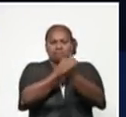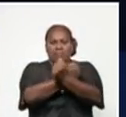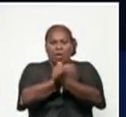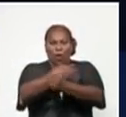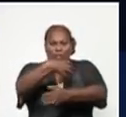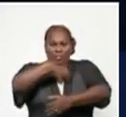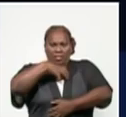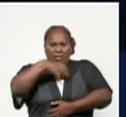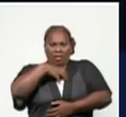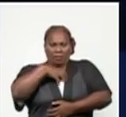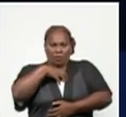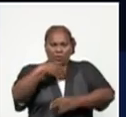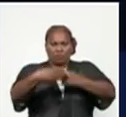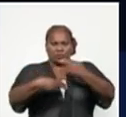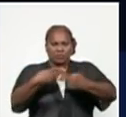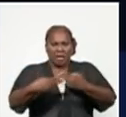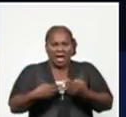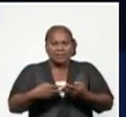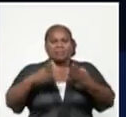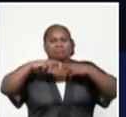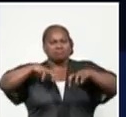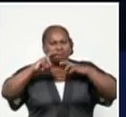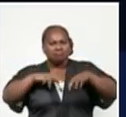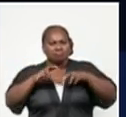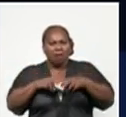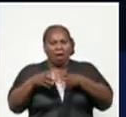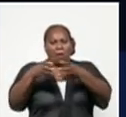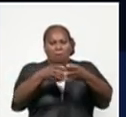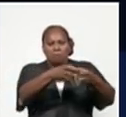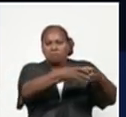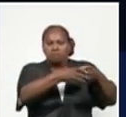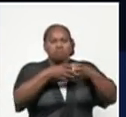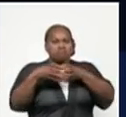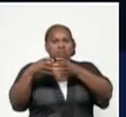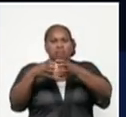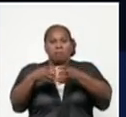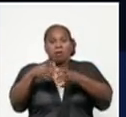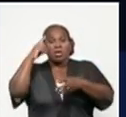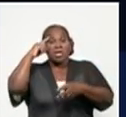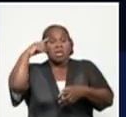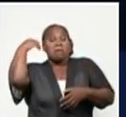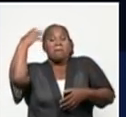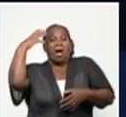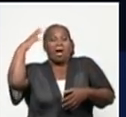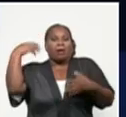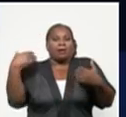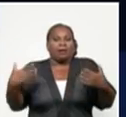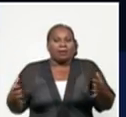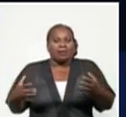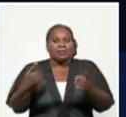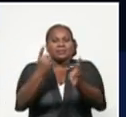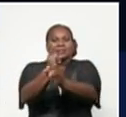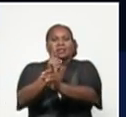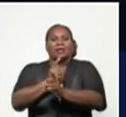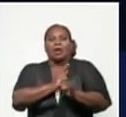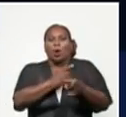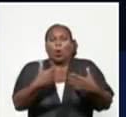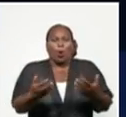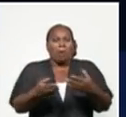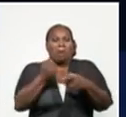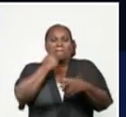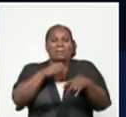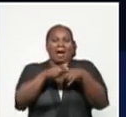como ustedes conocen, estudios poblacionales, pues, se pueden imaginar la transmisión que tendríamos en nuestro país.